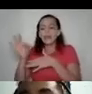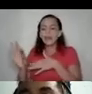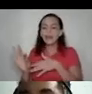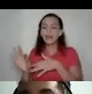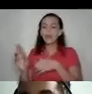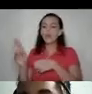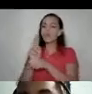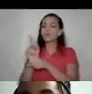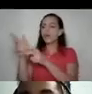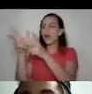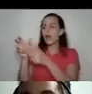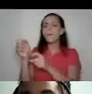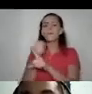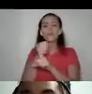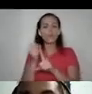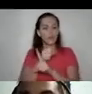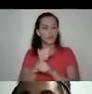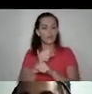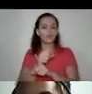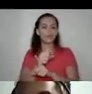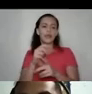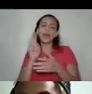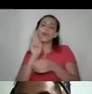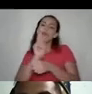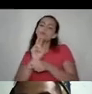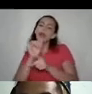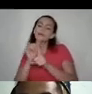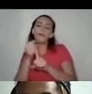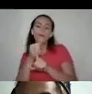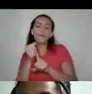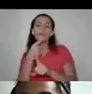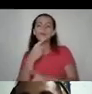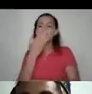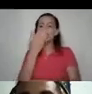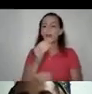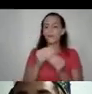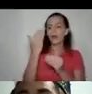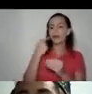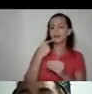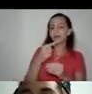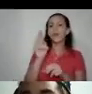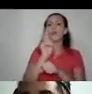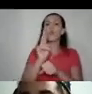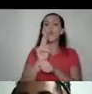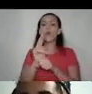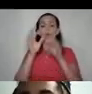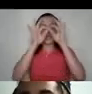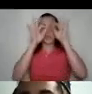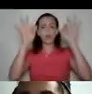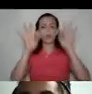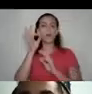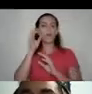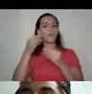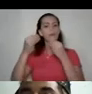violencias dejar de y cuando hablo de consumir es lo que decías vos ahora más atrás por ejemplo de la utilización de la imagen de la mujer para vender